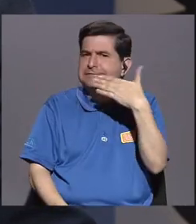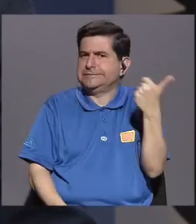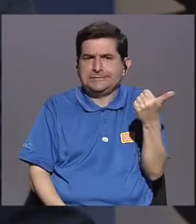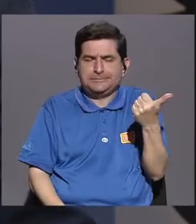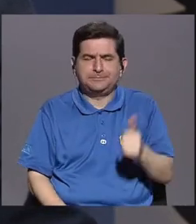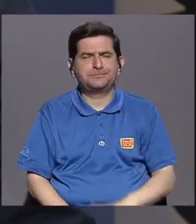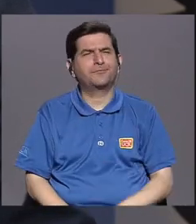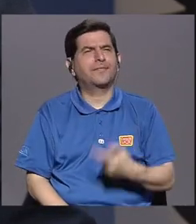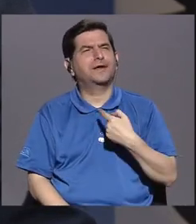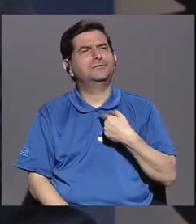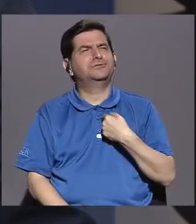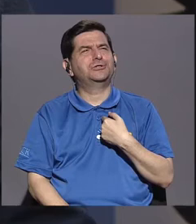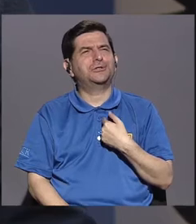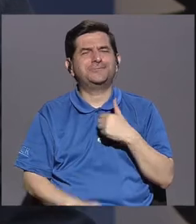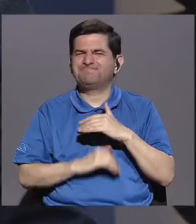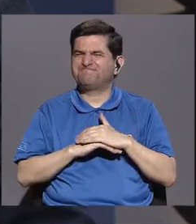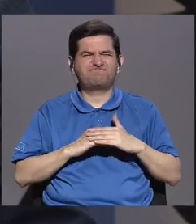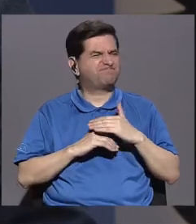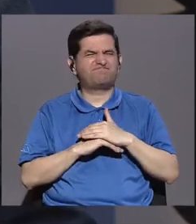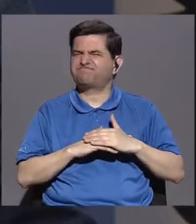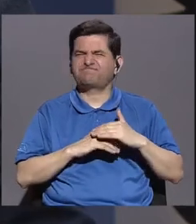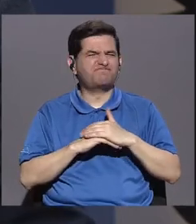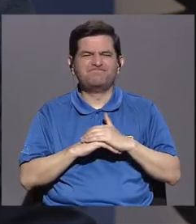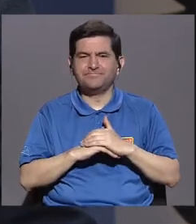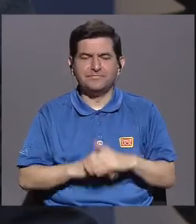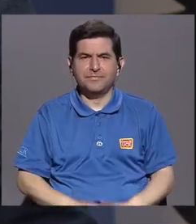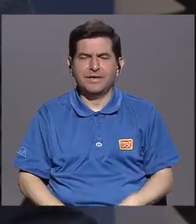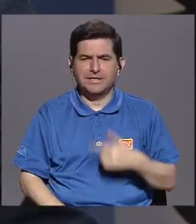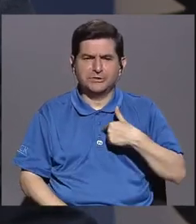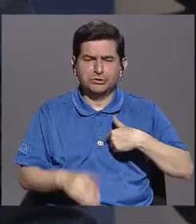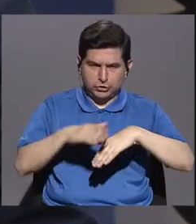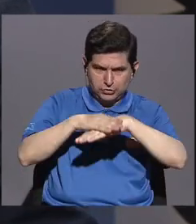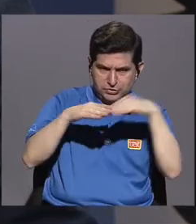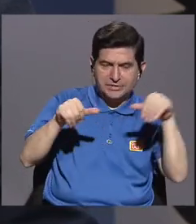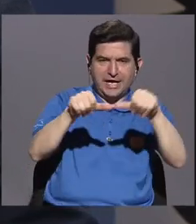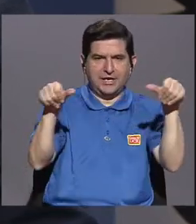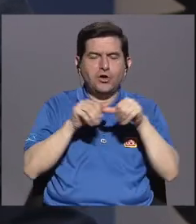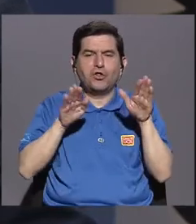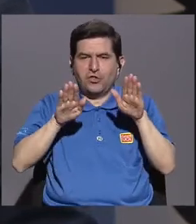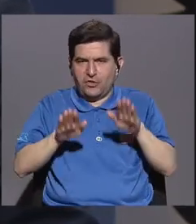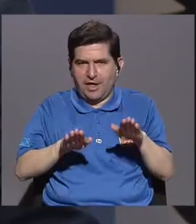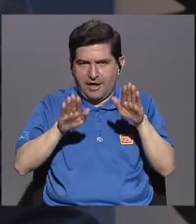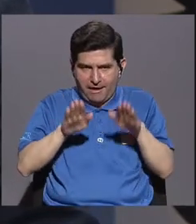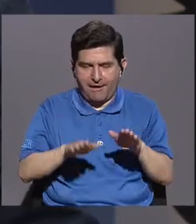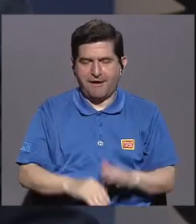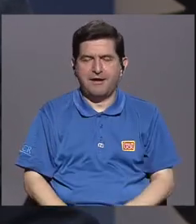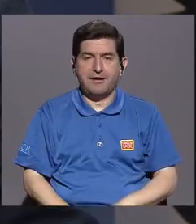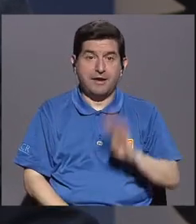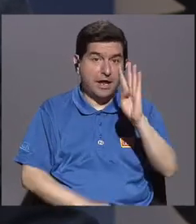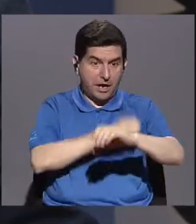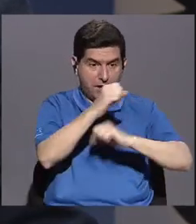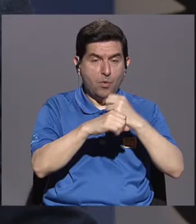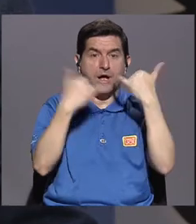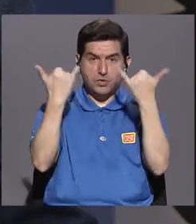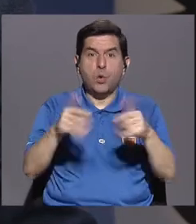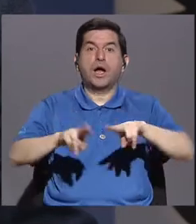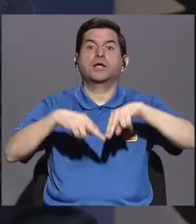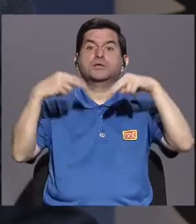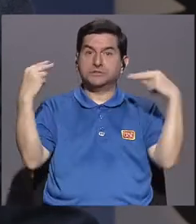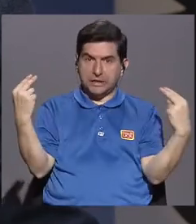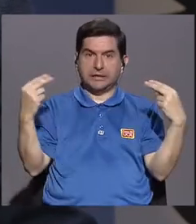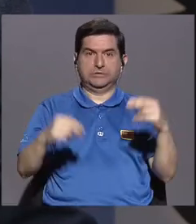me hizo como incomodarme un poco y decir, bueno, me salgo de esta zona de confort, que eran cuatro años en el periódico La Nación,